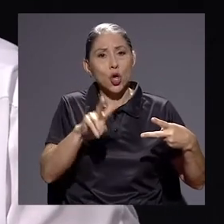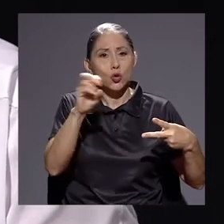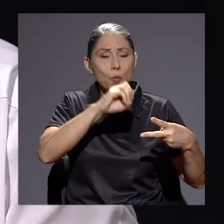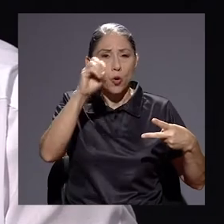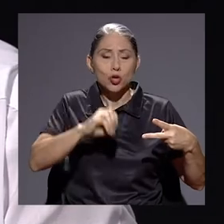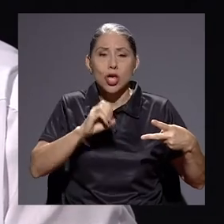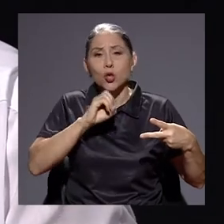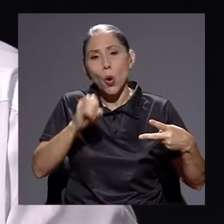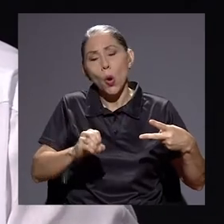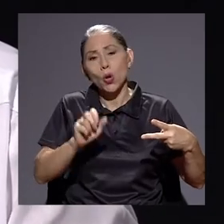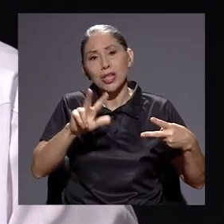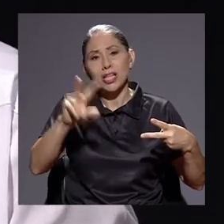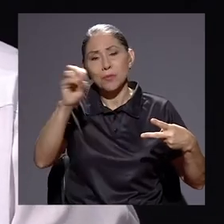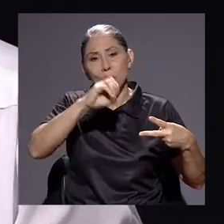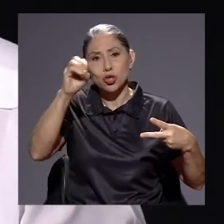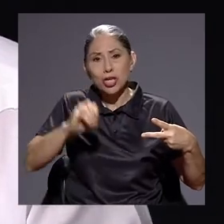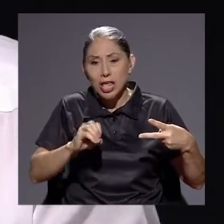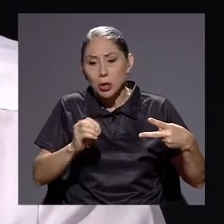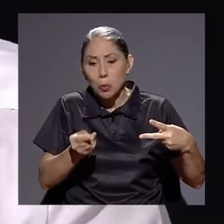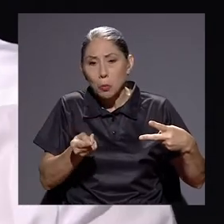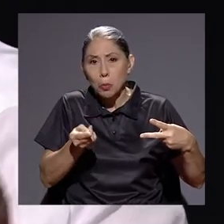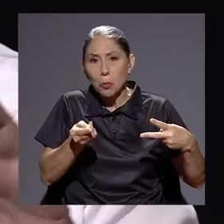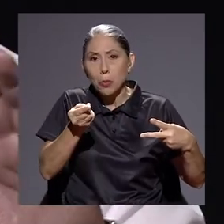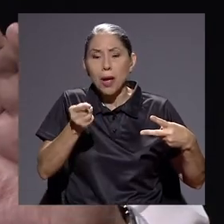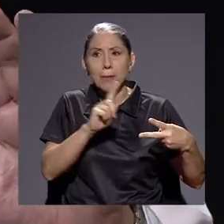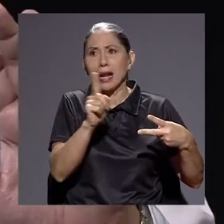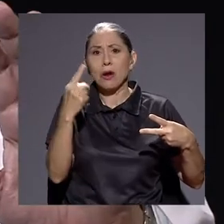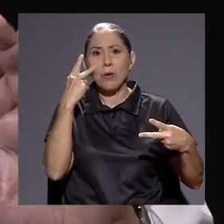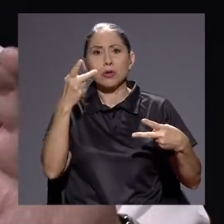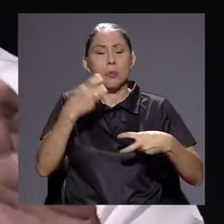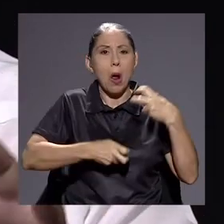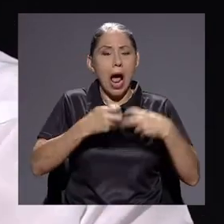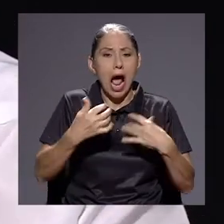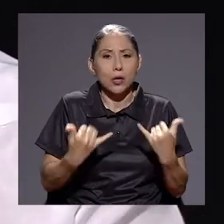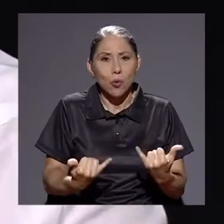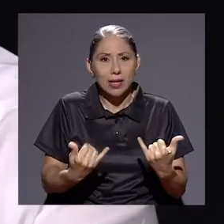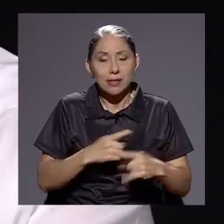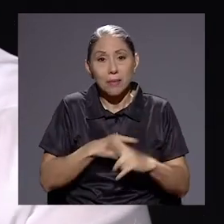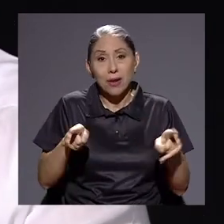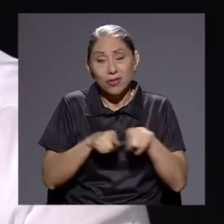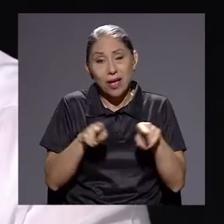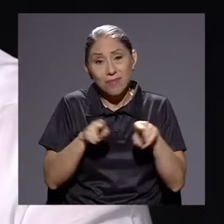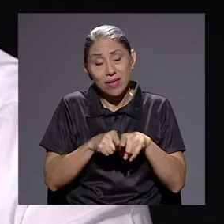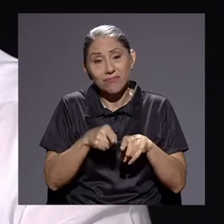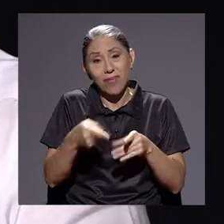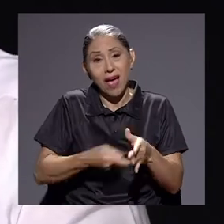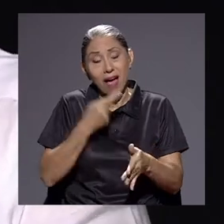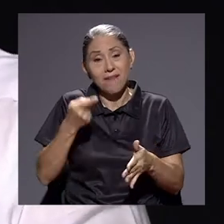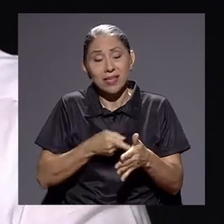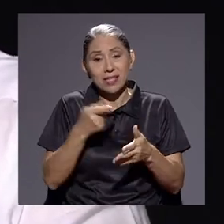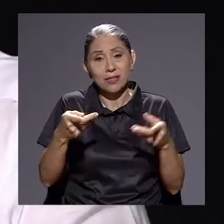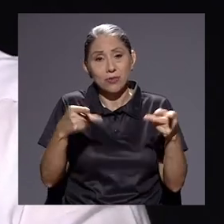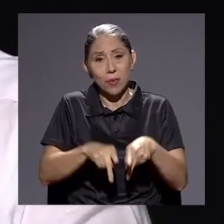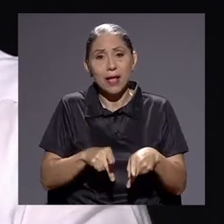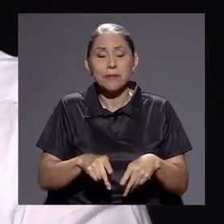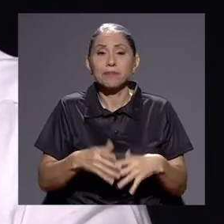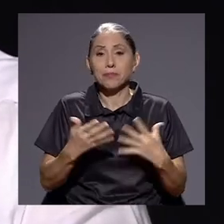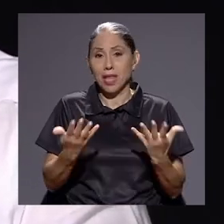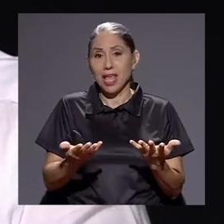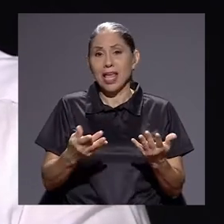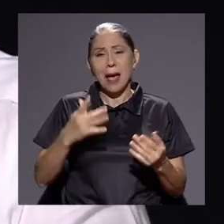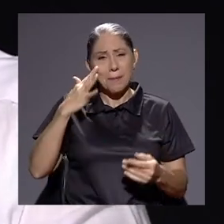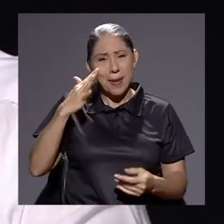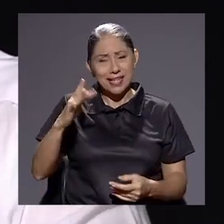para no verlos en las calamidades actuales. Pero a veces una reforma también responde a eso. Y me parece que el segundo ministro